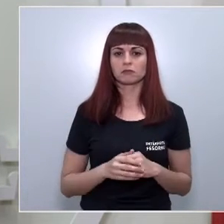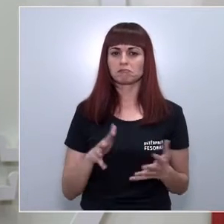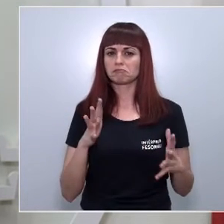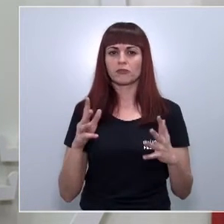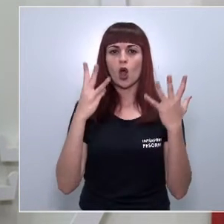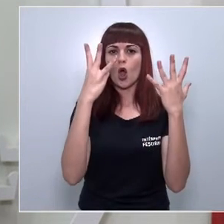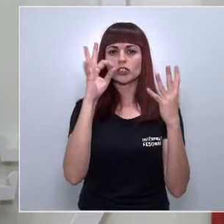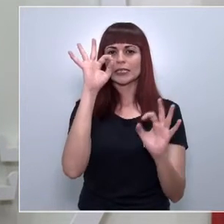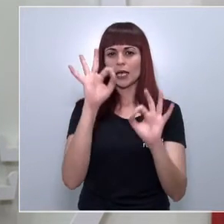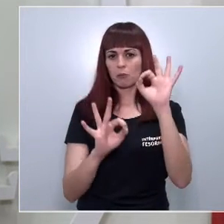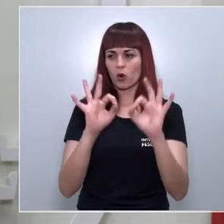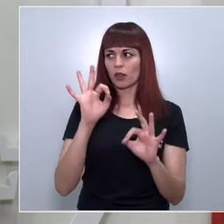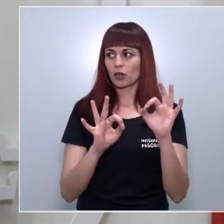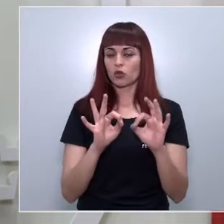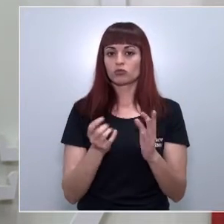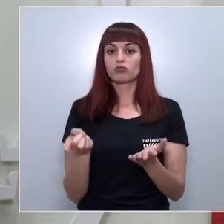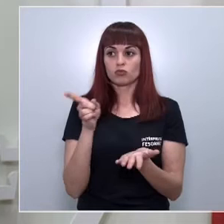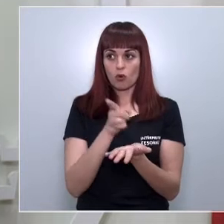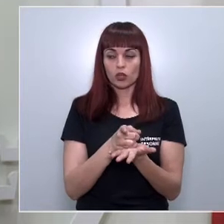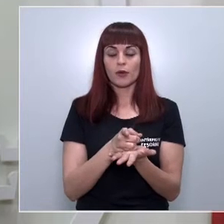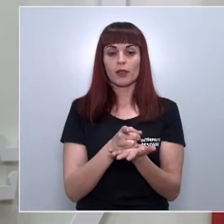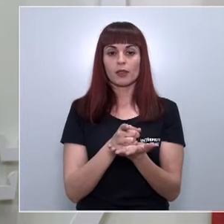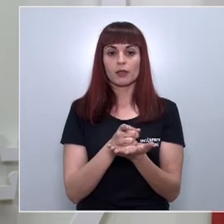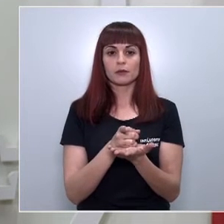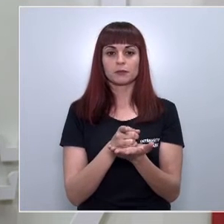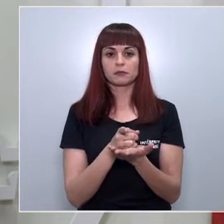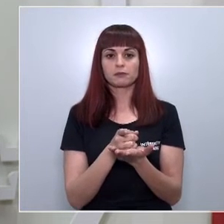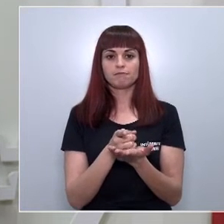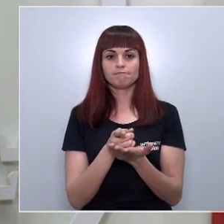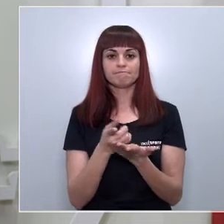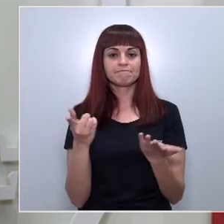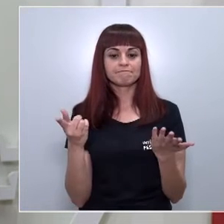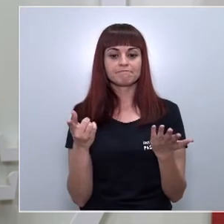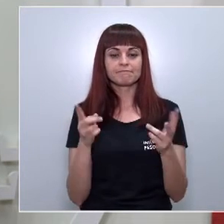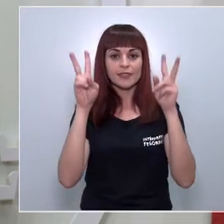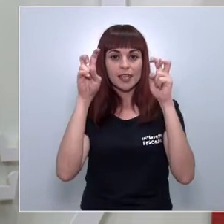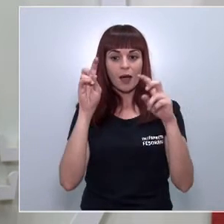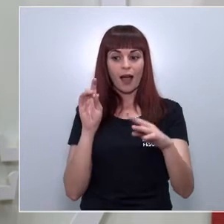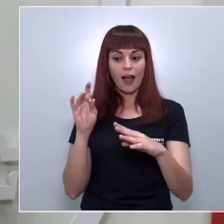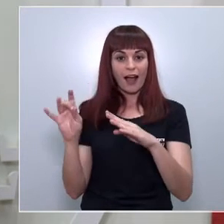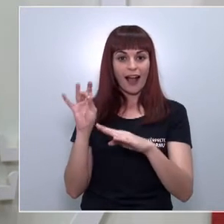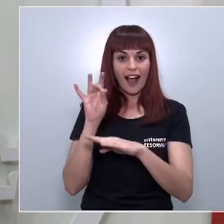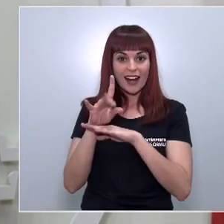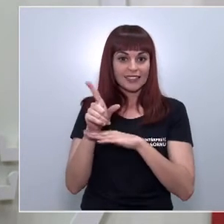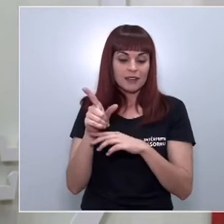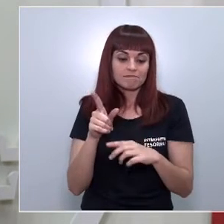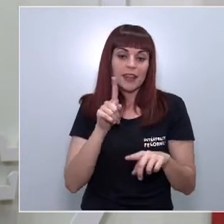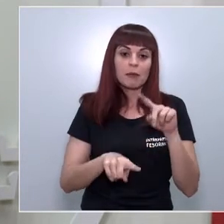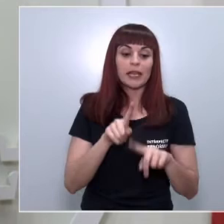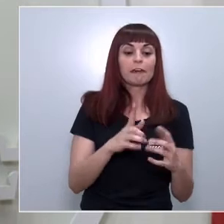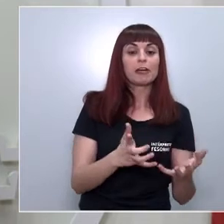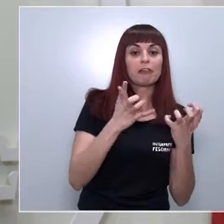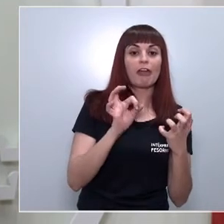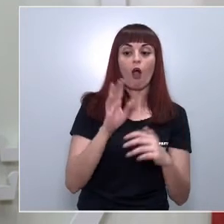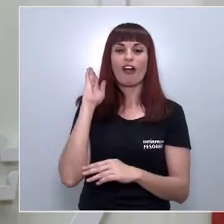al 80%. Una vez más, incumplimientos y ajustes a la carta que benefician y castigan a quien